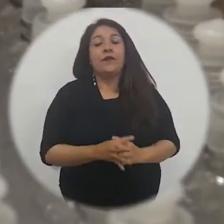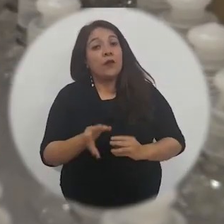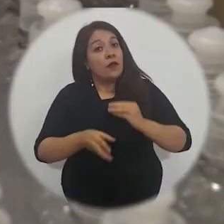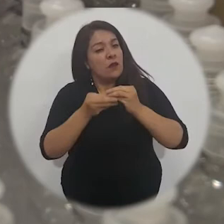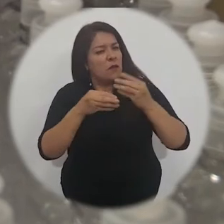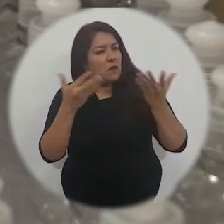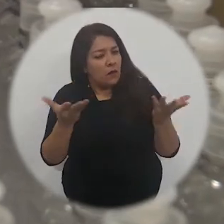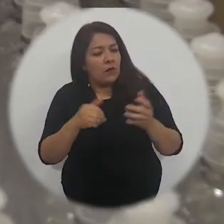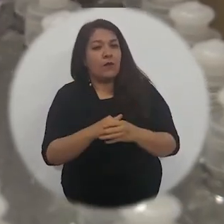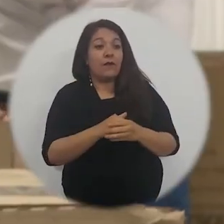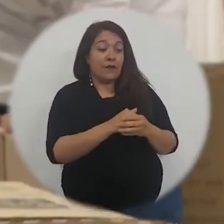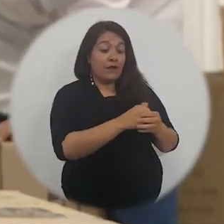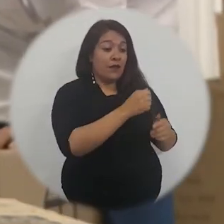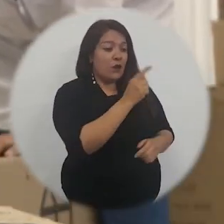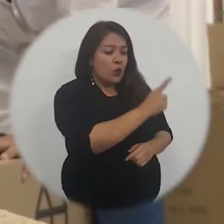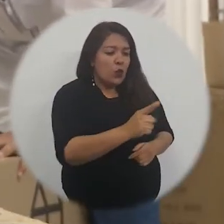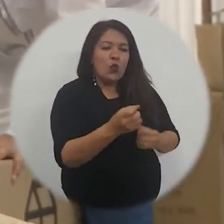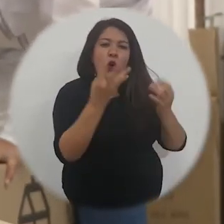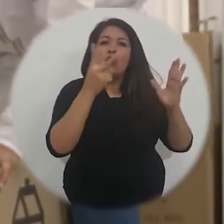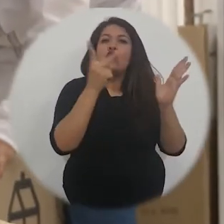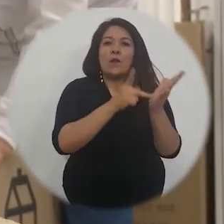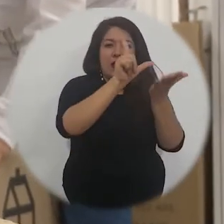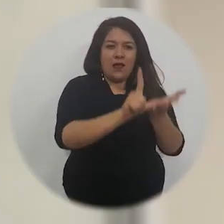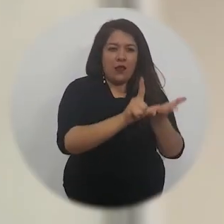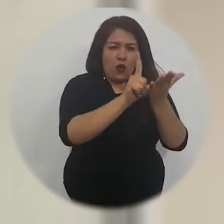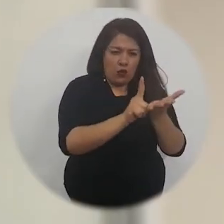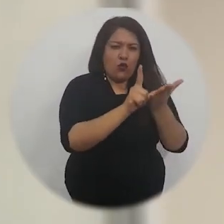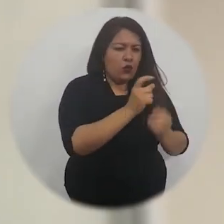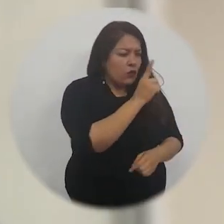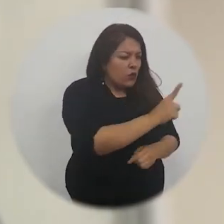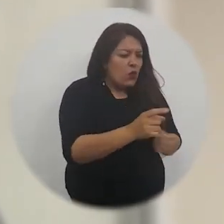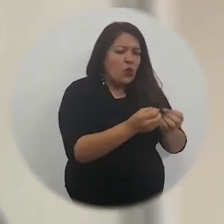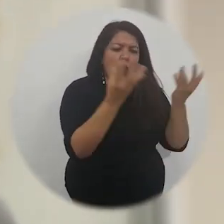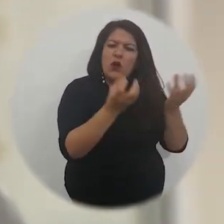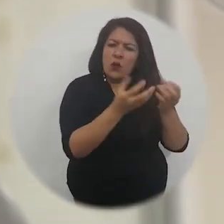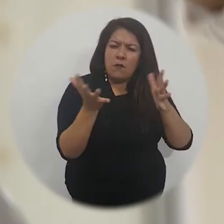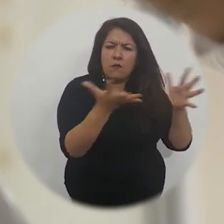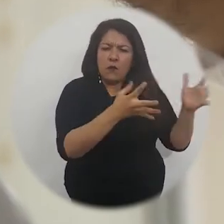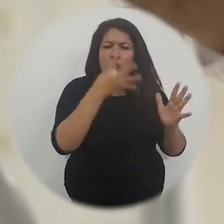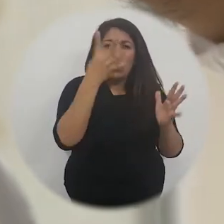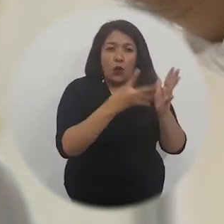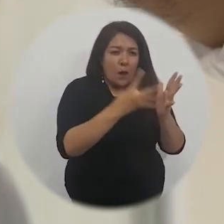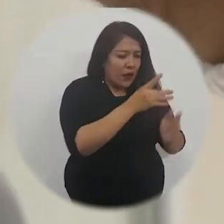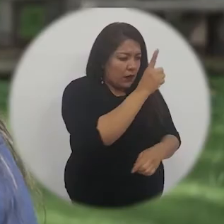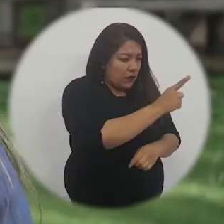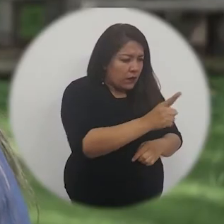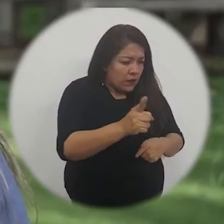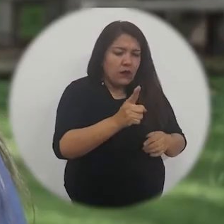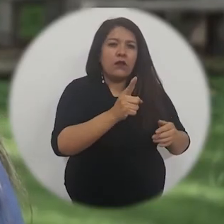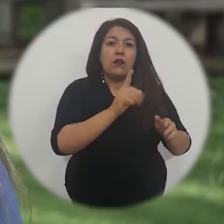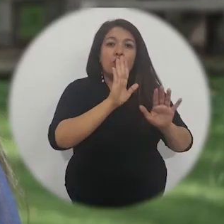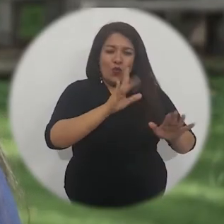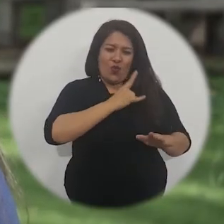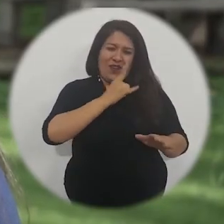fórmula más adecuada y optimizada para este propósito. Además nos permitieron entregar 2.000 litros,